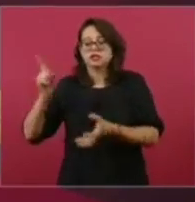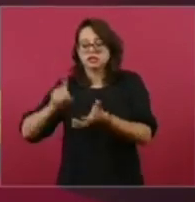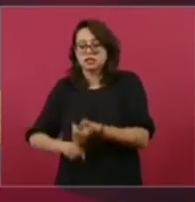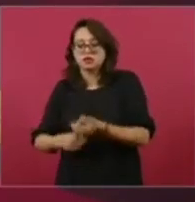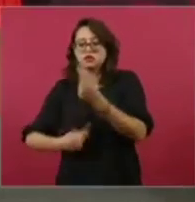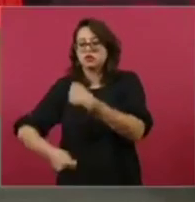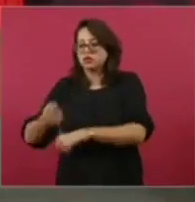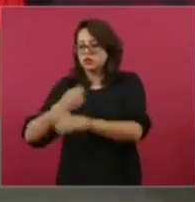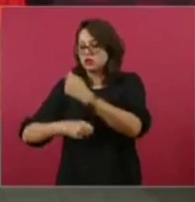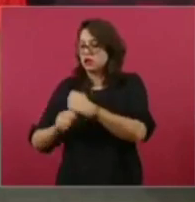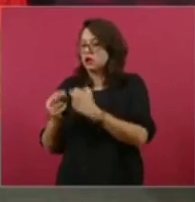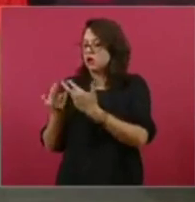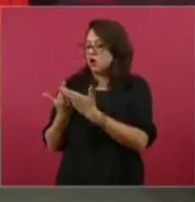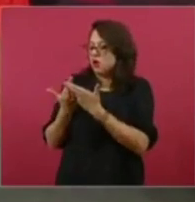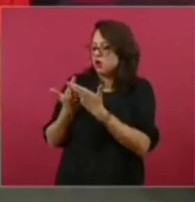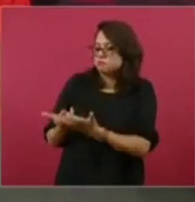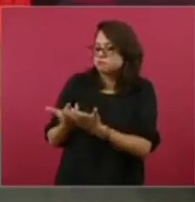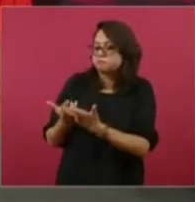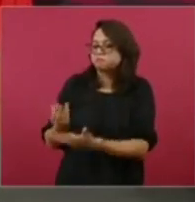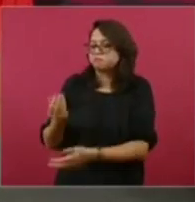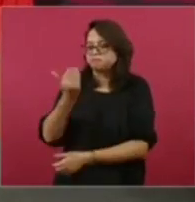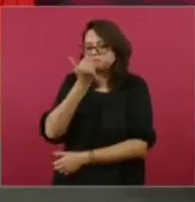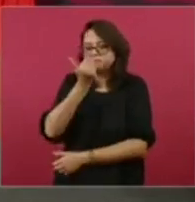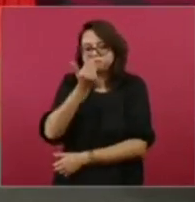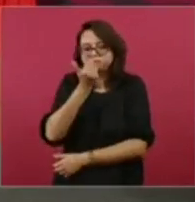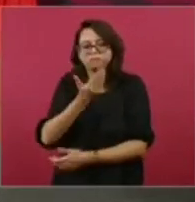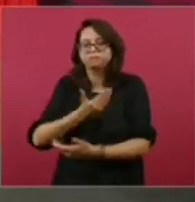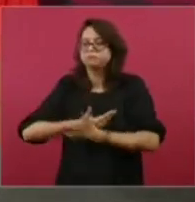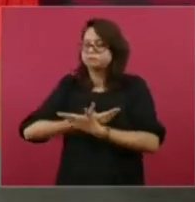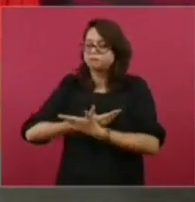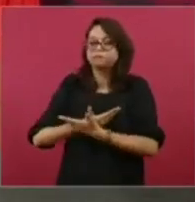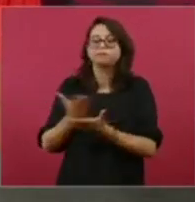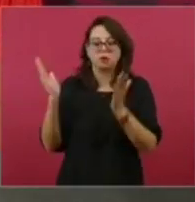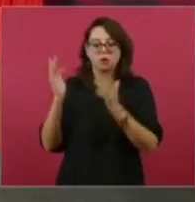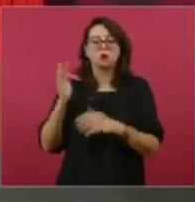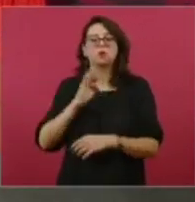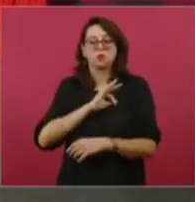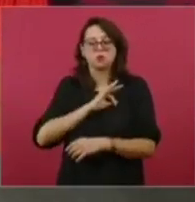y se va a seguir atendiendo las tiendas.